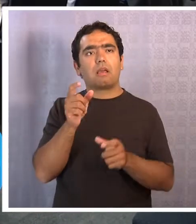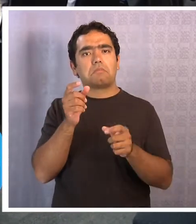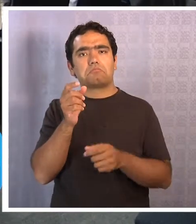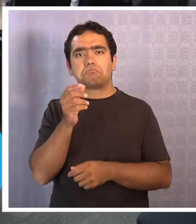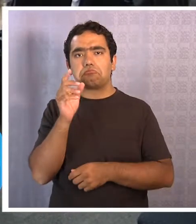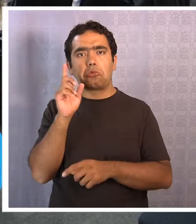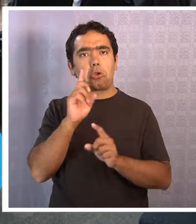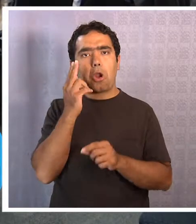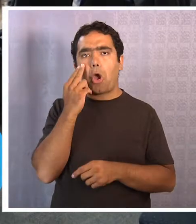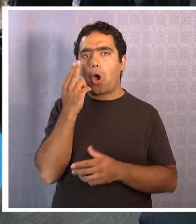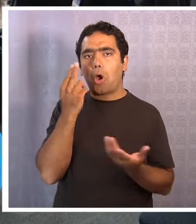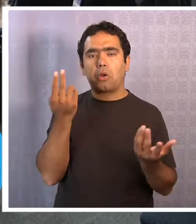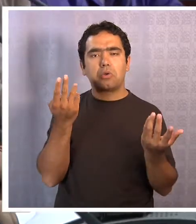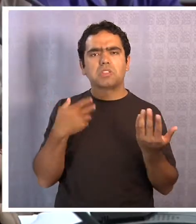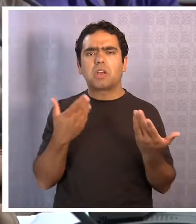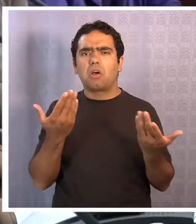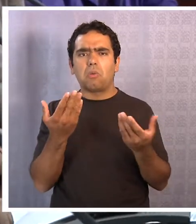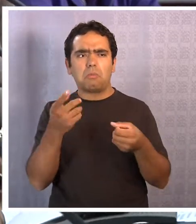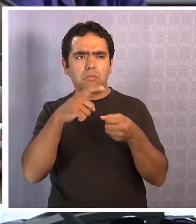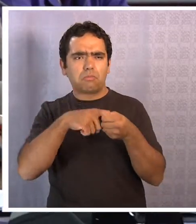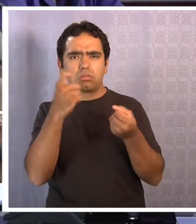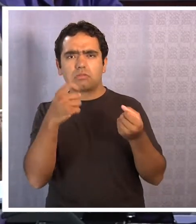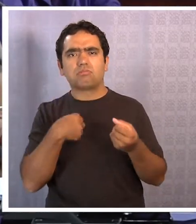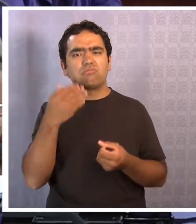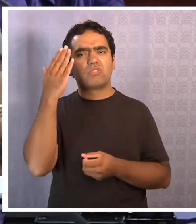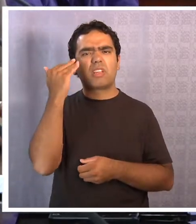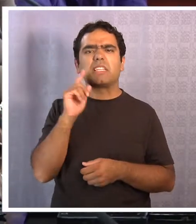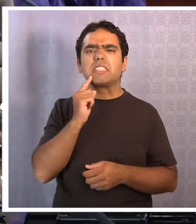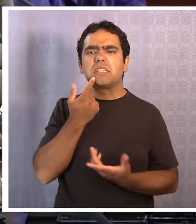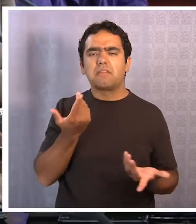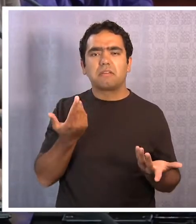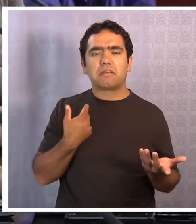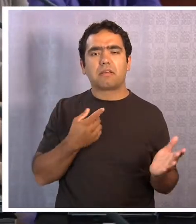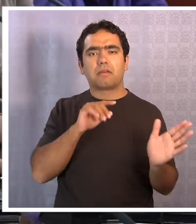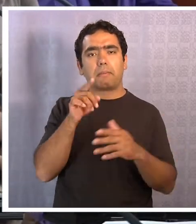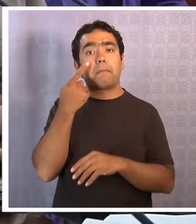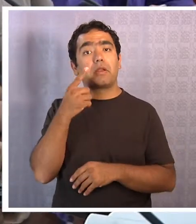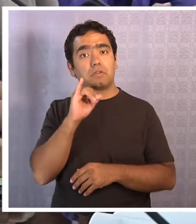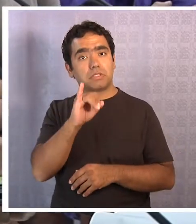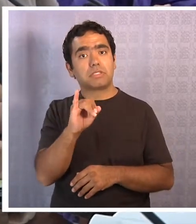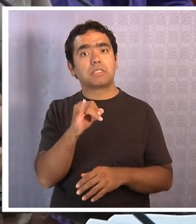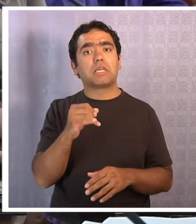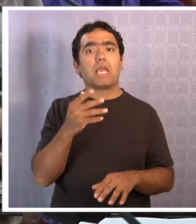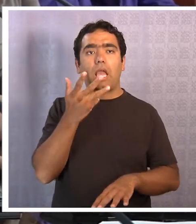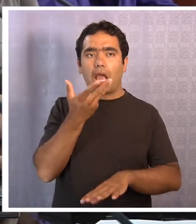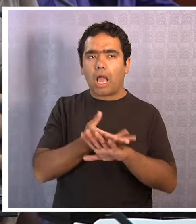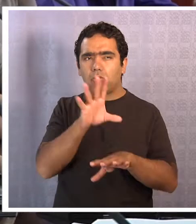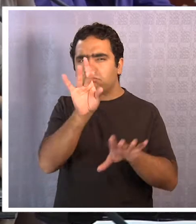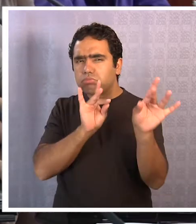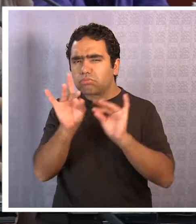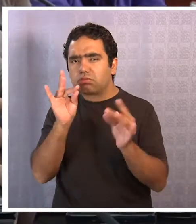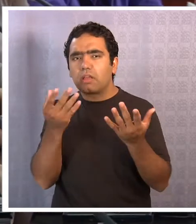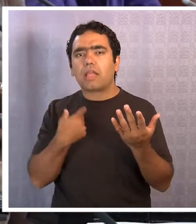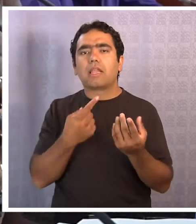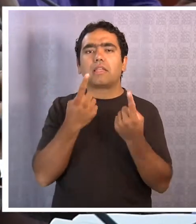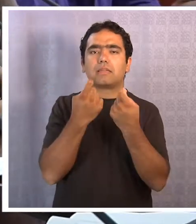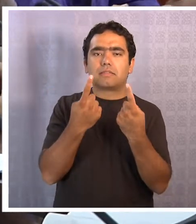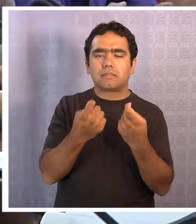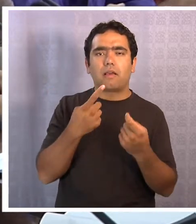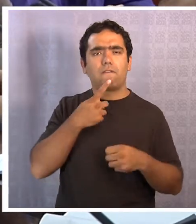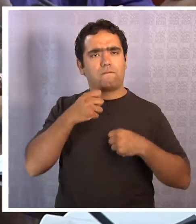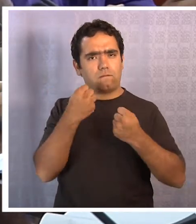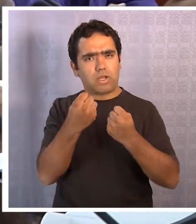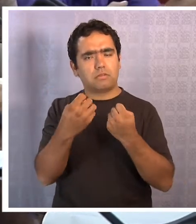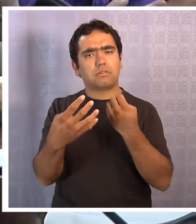desconoce el significado de esta alternativa para el desarrollo de la región, pero sí hay coincidencia en la necesidad de fortalecer la